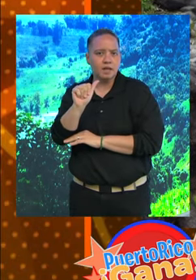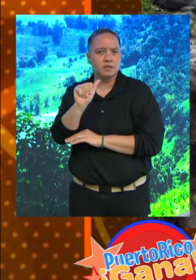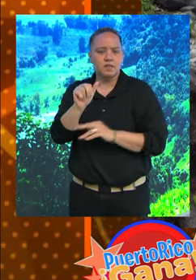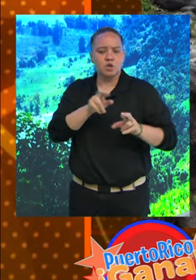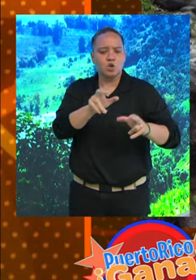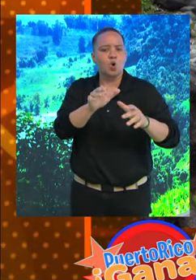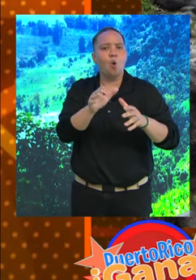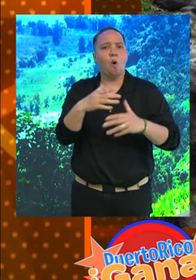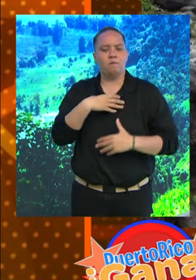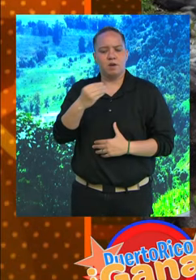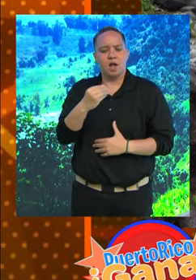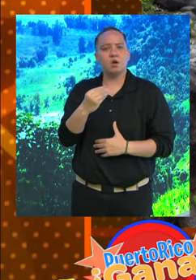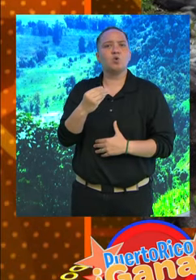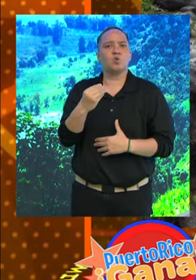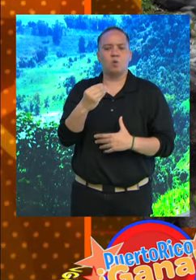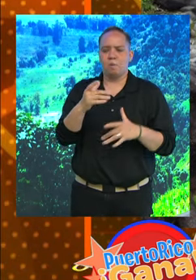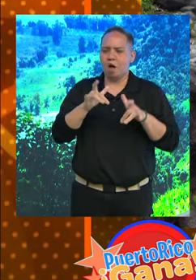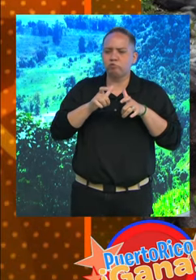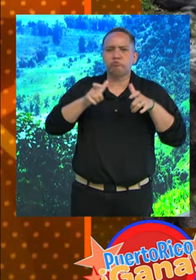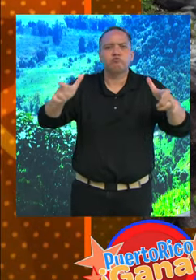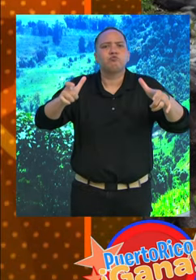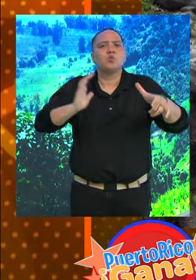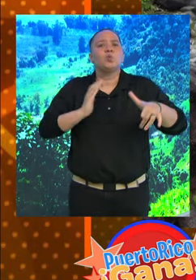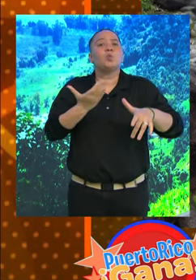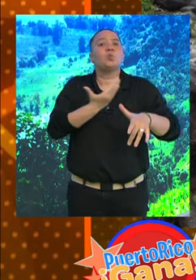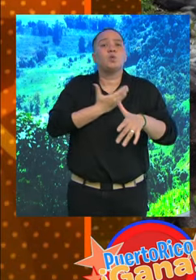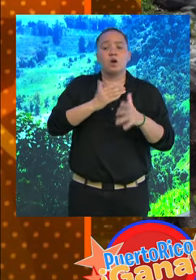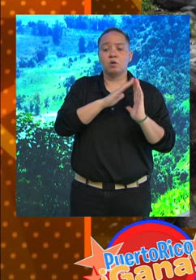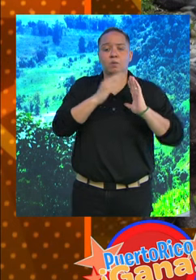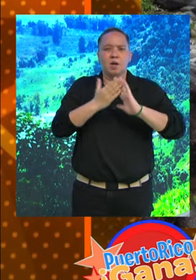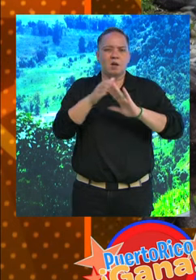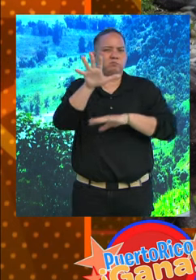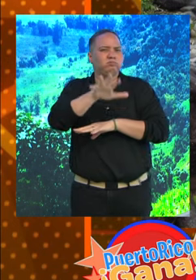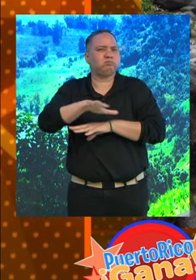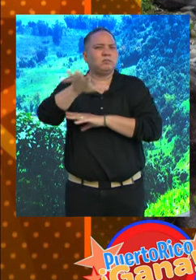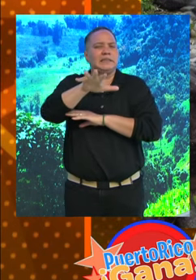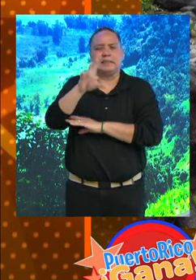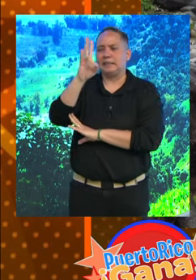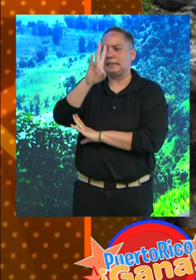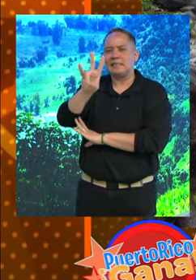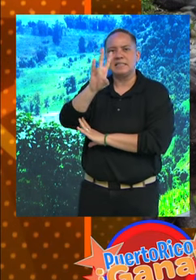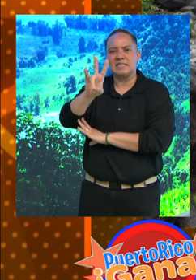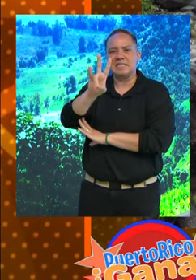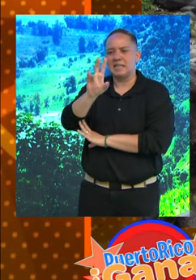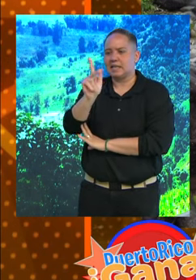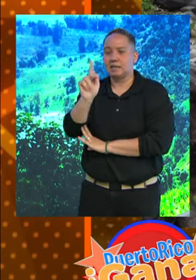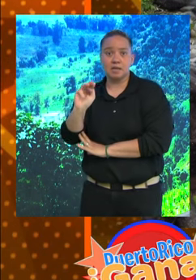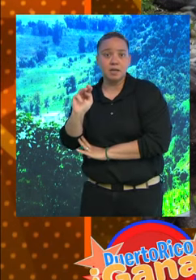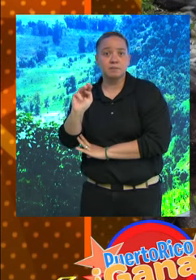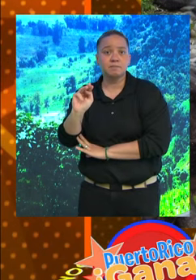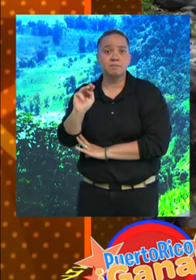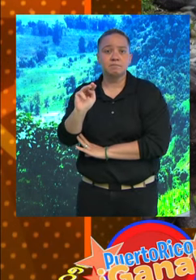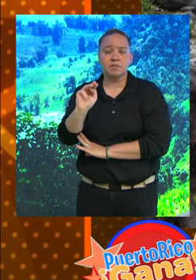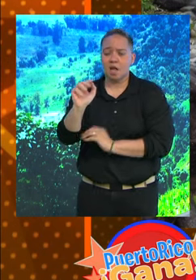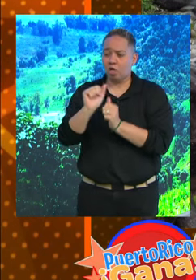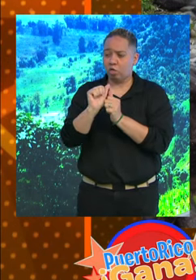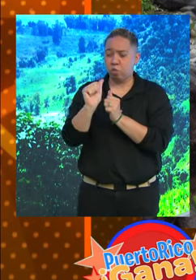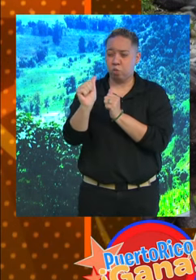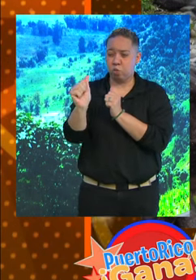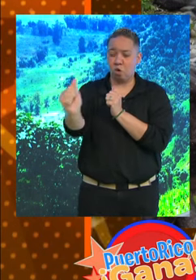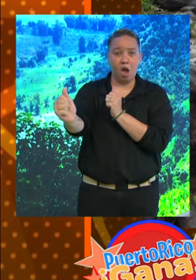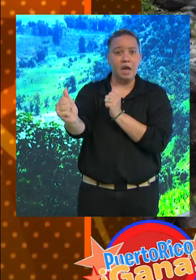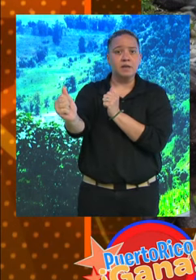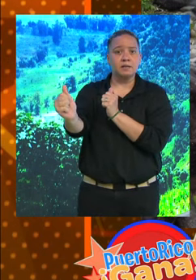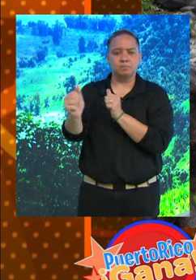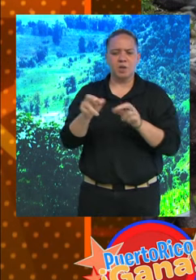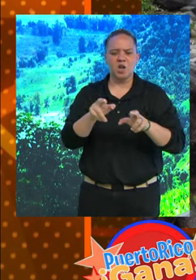Blanco como tal, uno de los ríos más grandes de nuestro pueblo, aproximadamente 17 kilómetros de distancia de lo que es